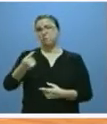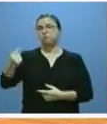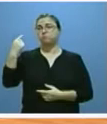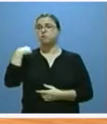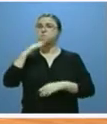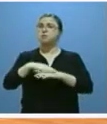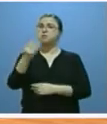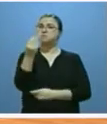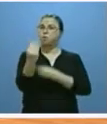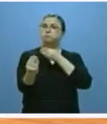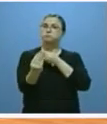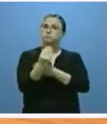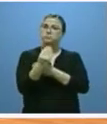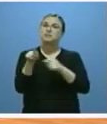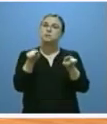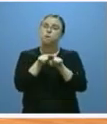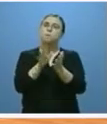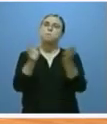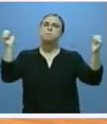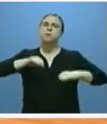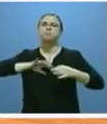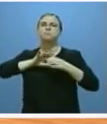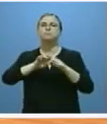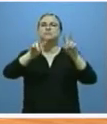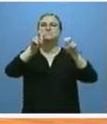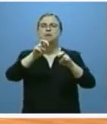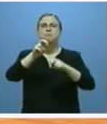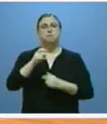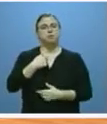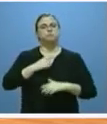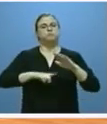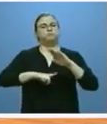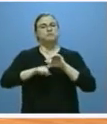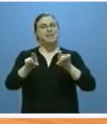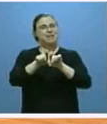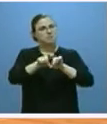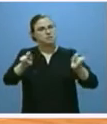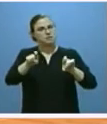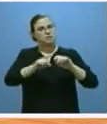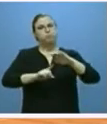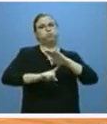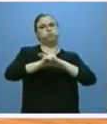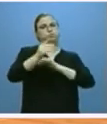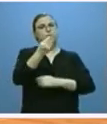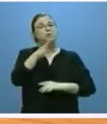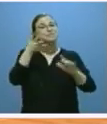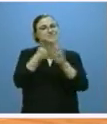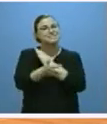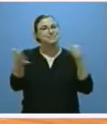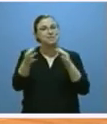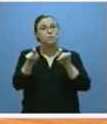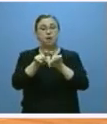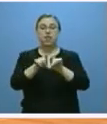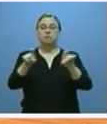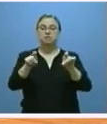esa mejora de la financiación el pacto se refiere también al crecimiento empresarial esto es al aumento del